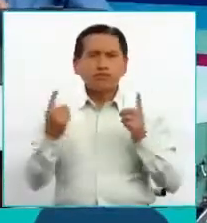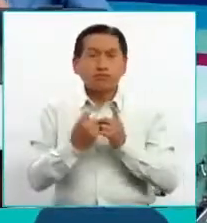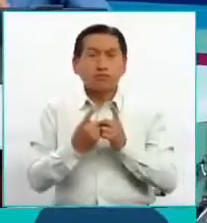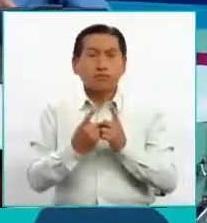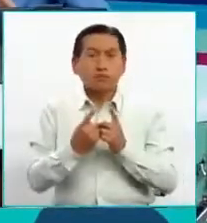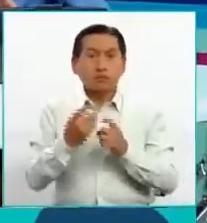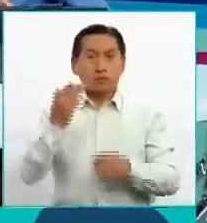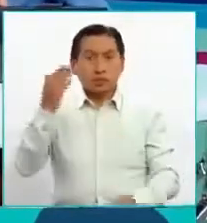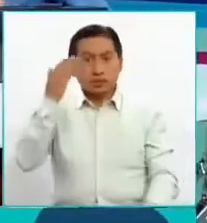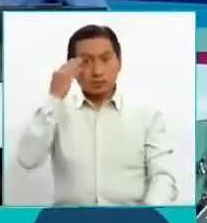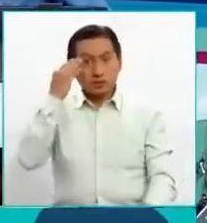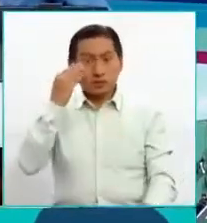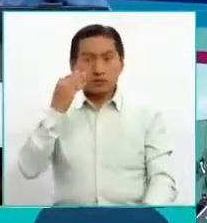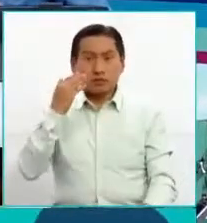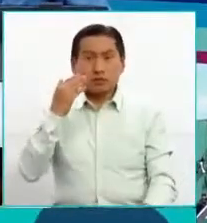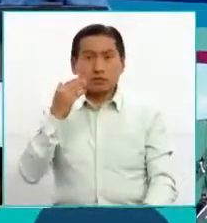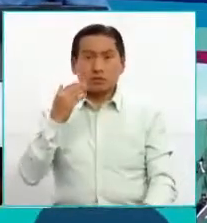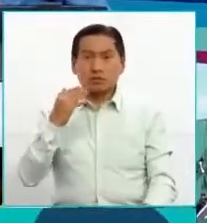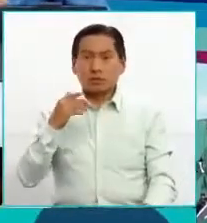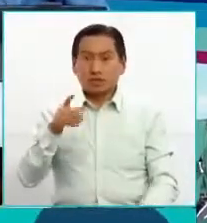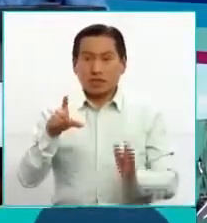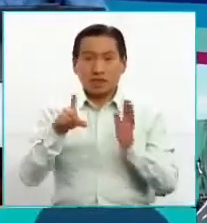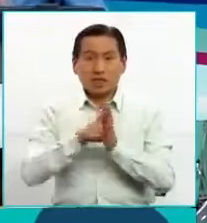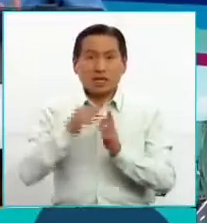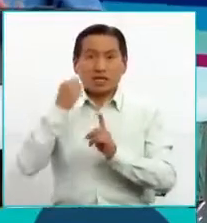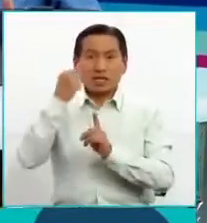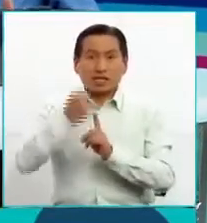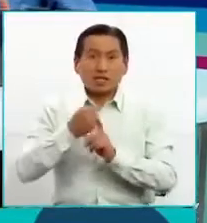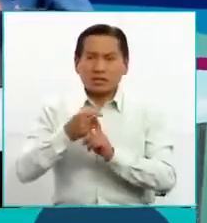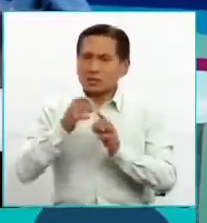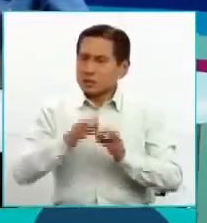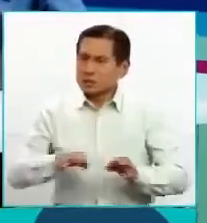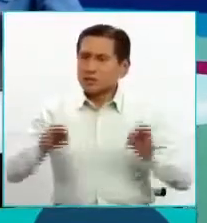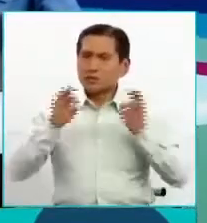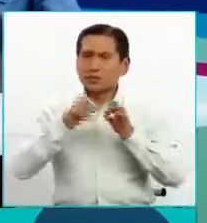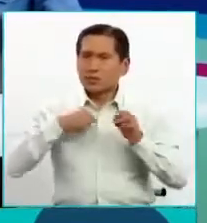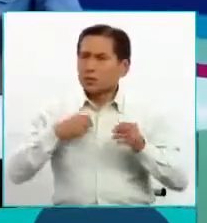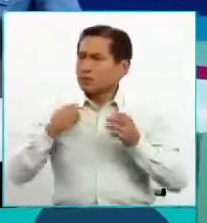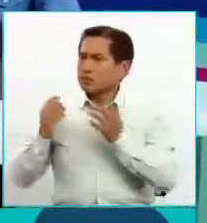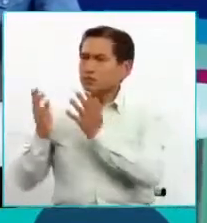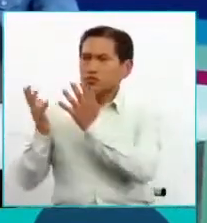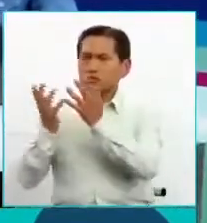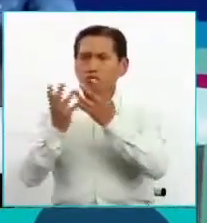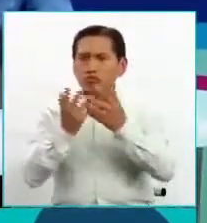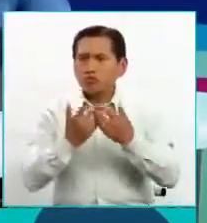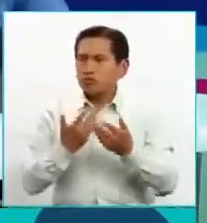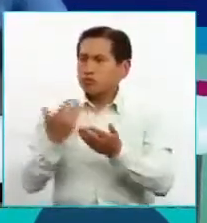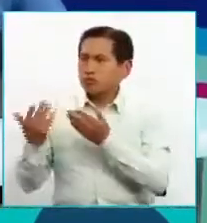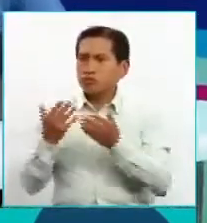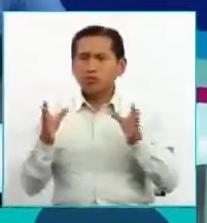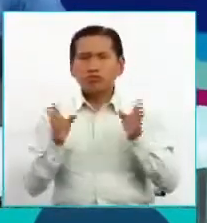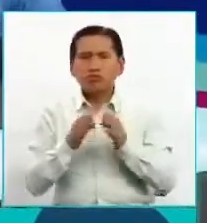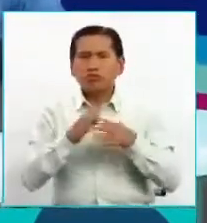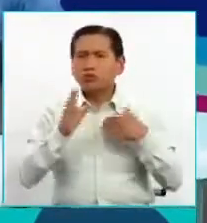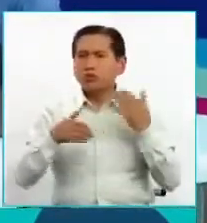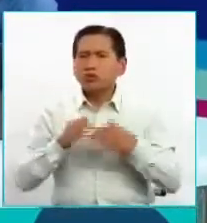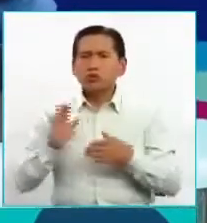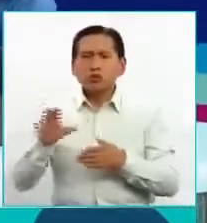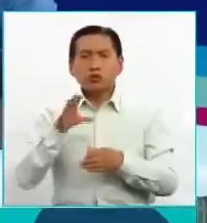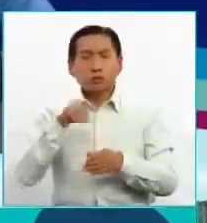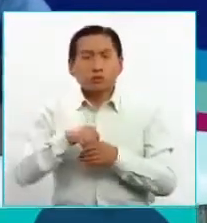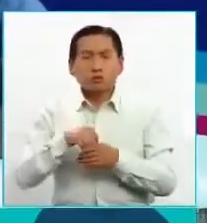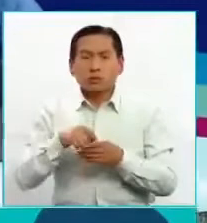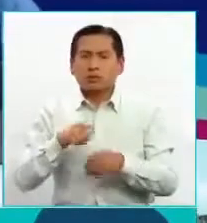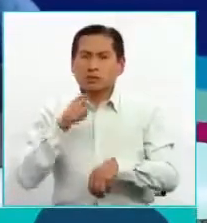sabemos que para la gestión de una ley es necesario poder conciliar, encontrarse, reunirse con cada uno de los sectores y